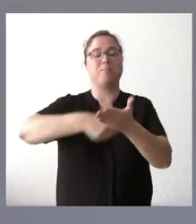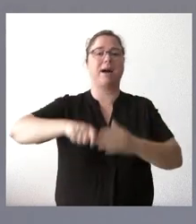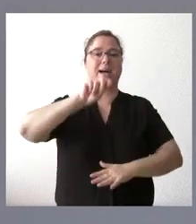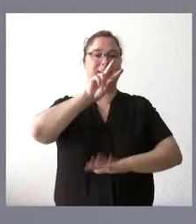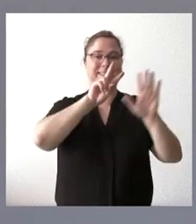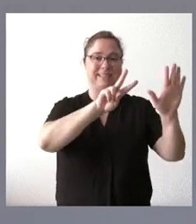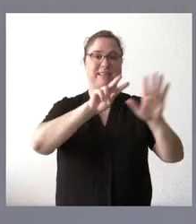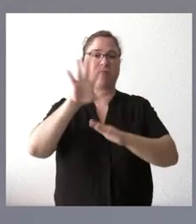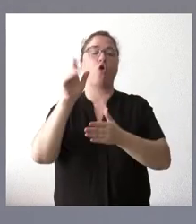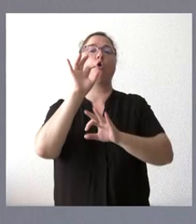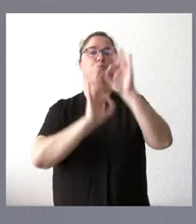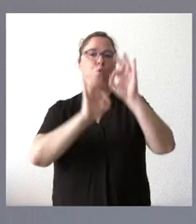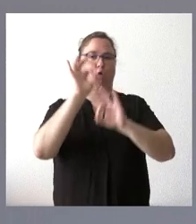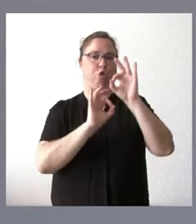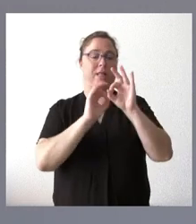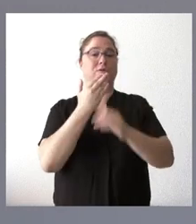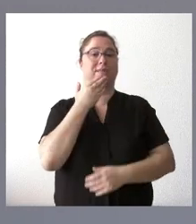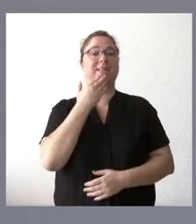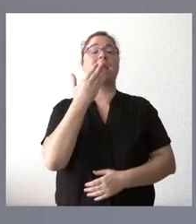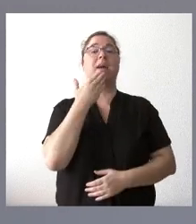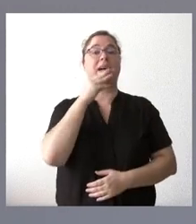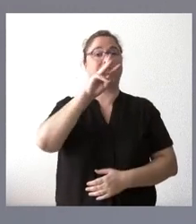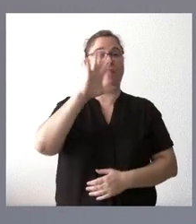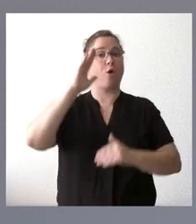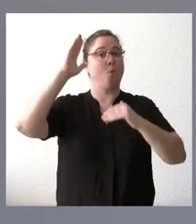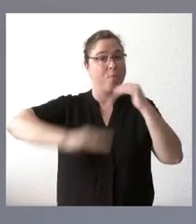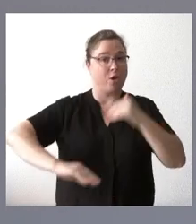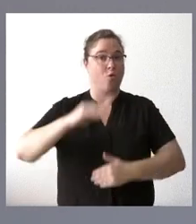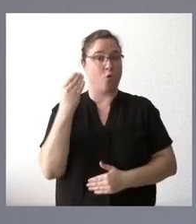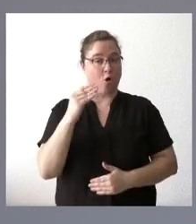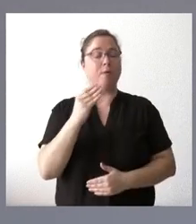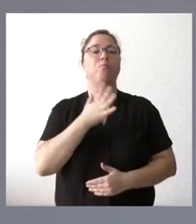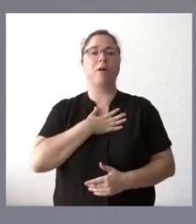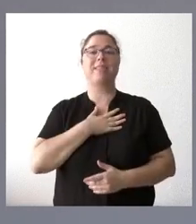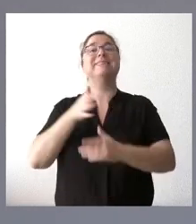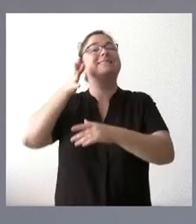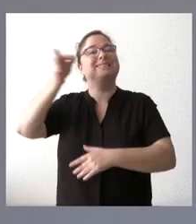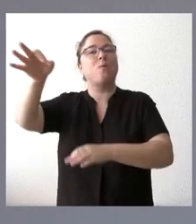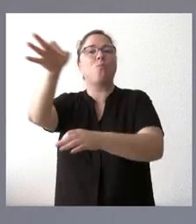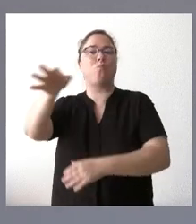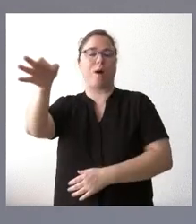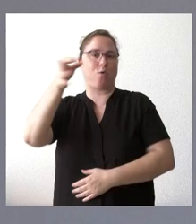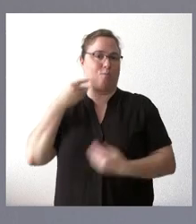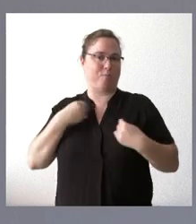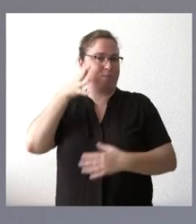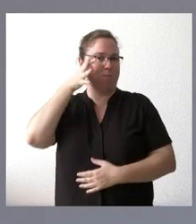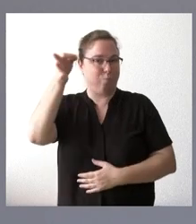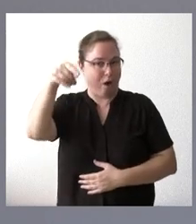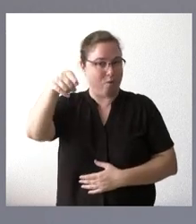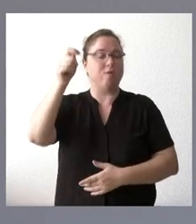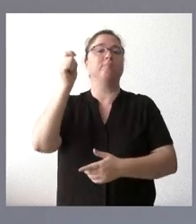renta para aquellos jóvenes menores de 35 años que apuesten por implantarse en el medio rural, entendiendo por el medio rural